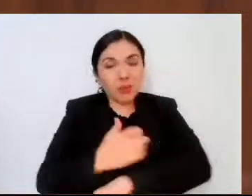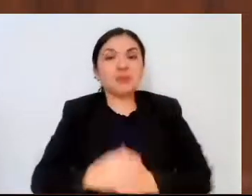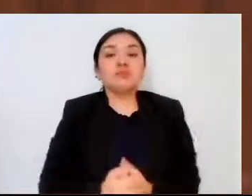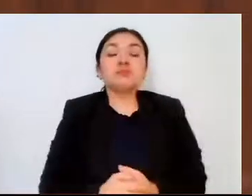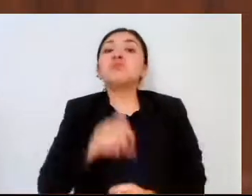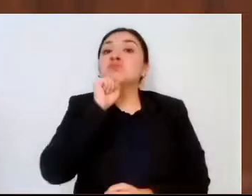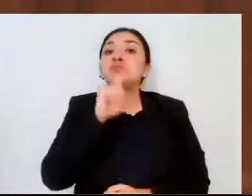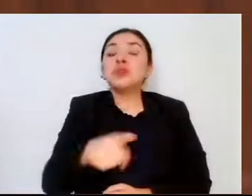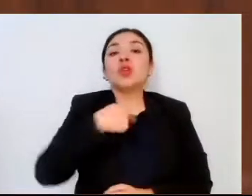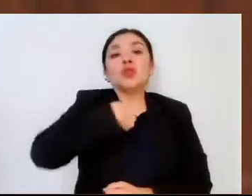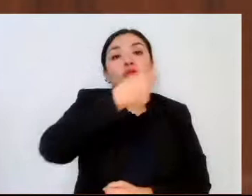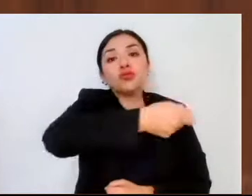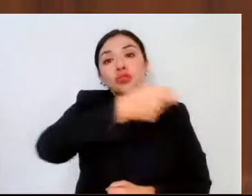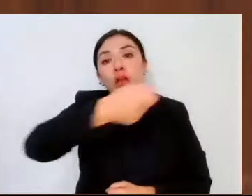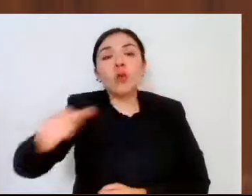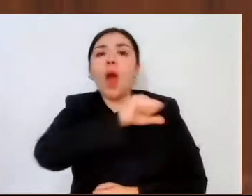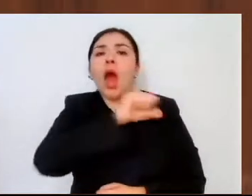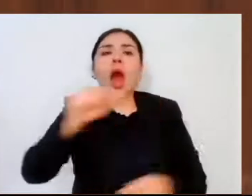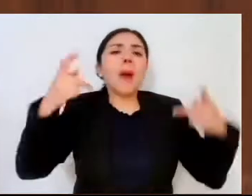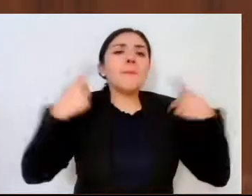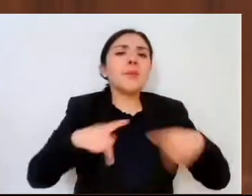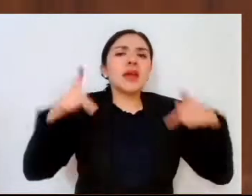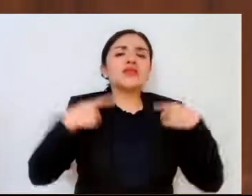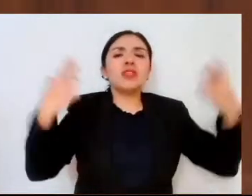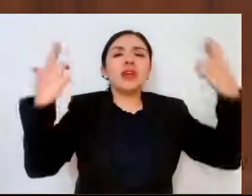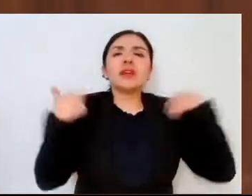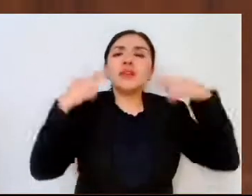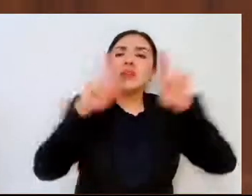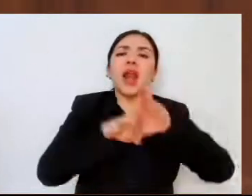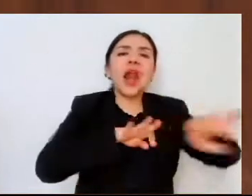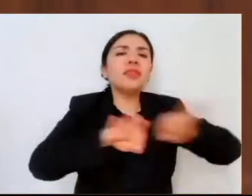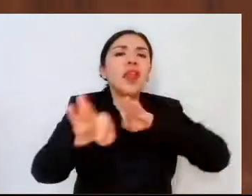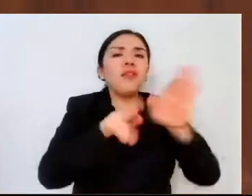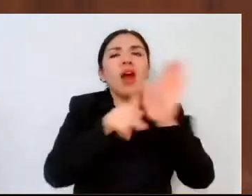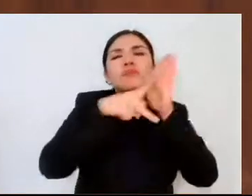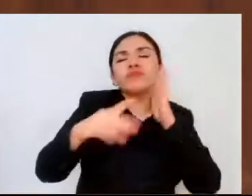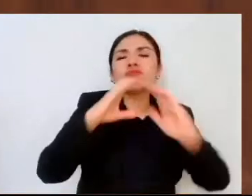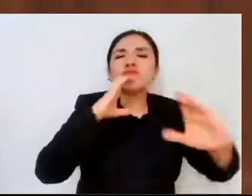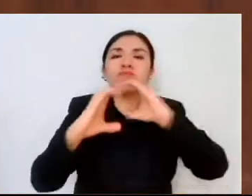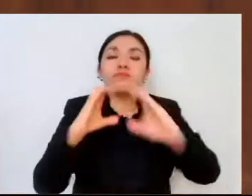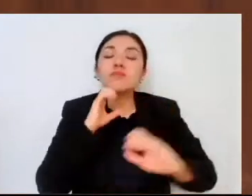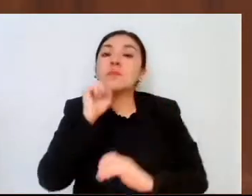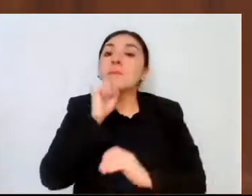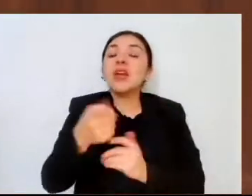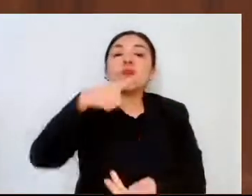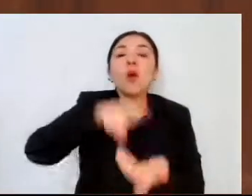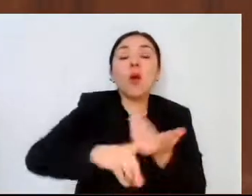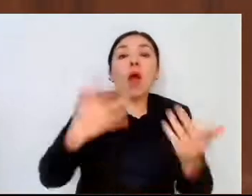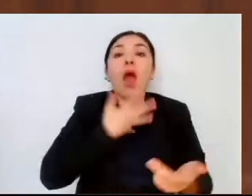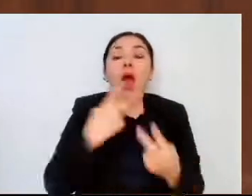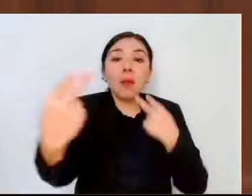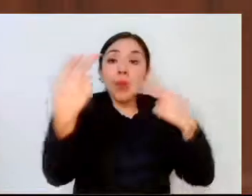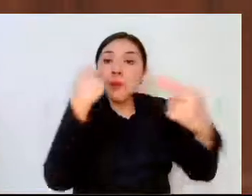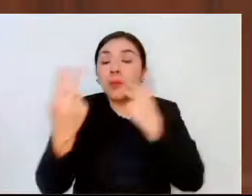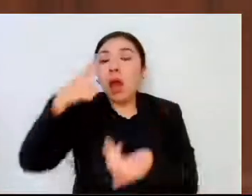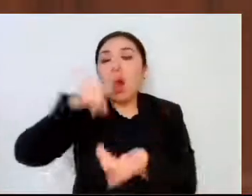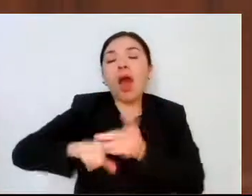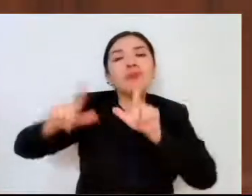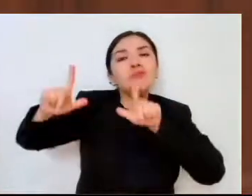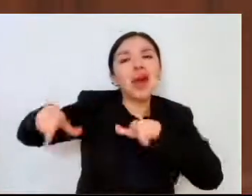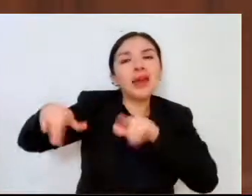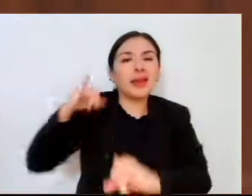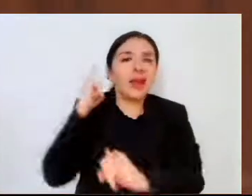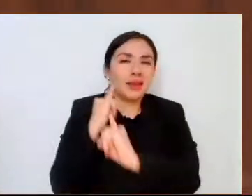a los representantes de los medios de comunicación y a quienes nos siguen a través de las redes sociales.